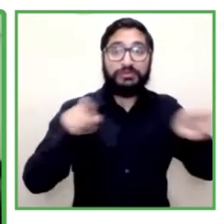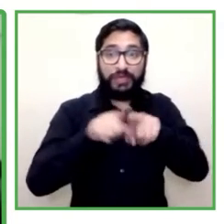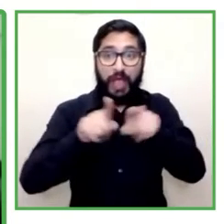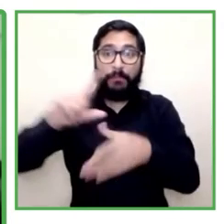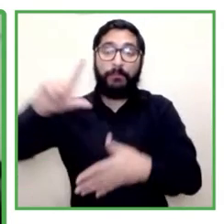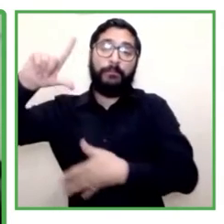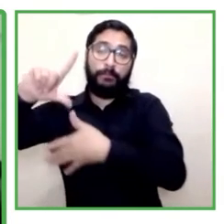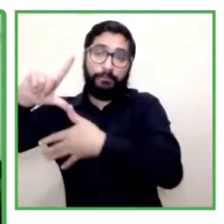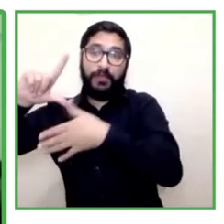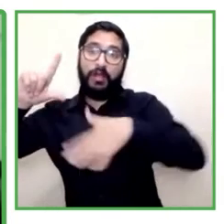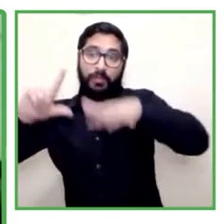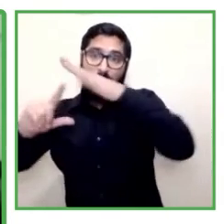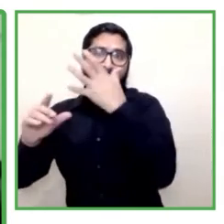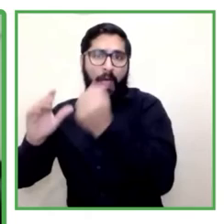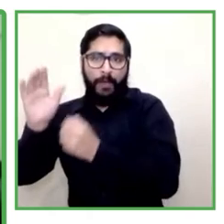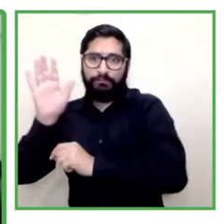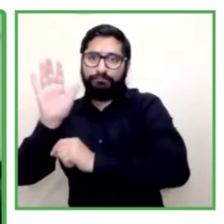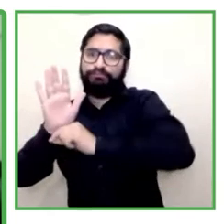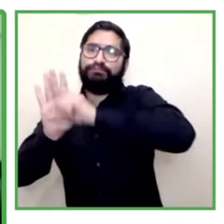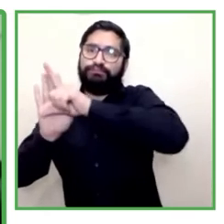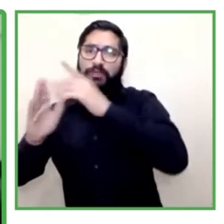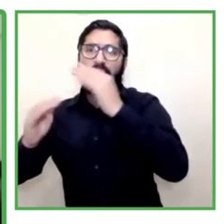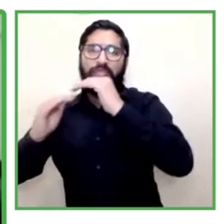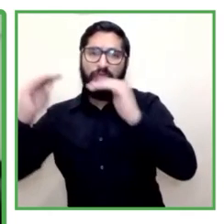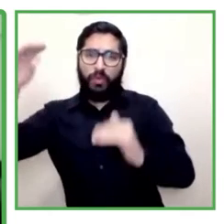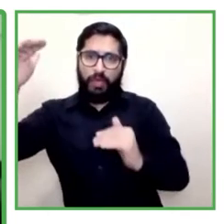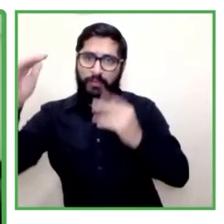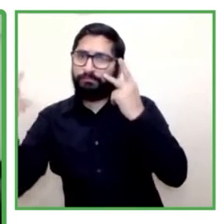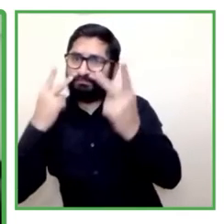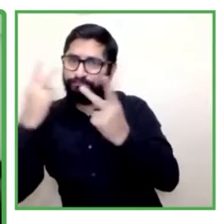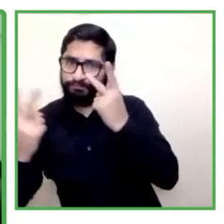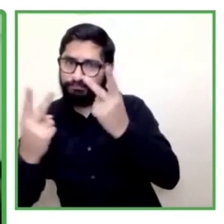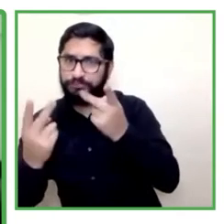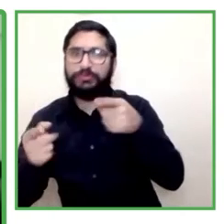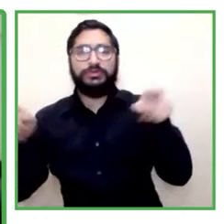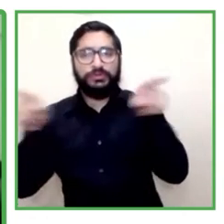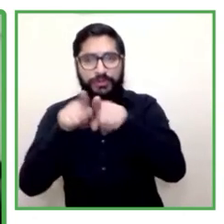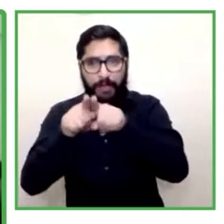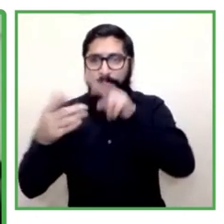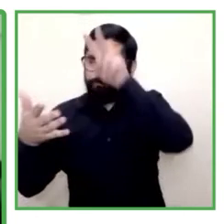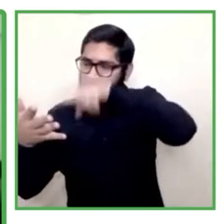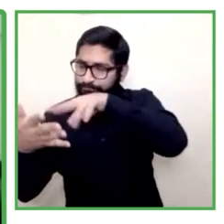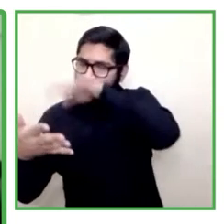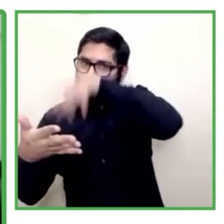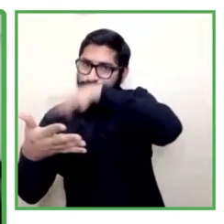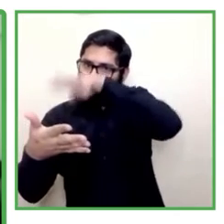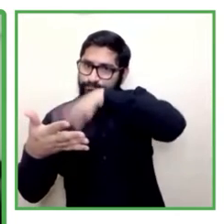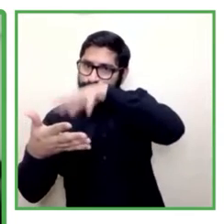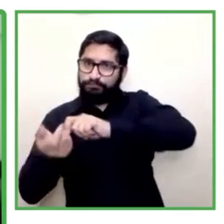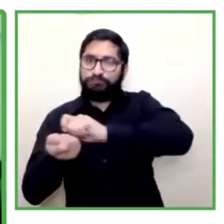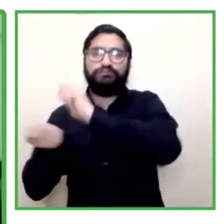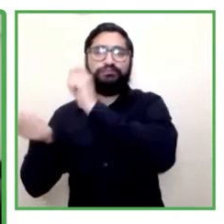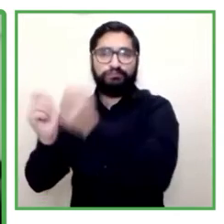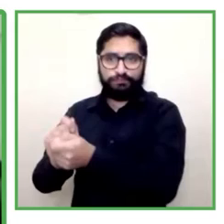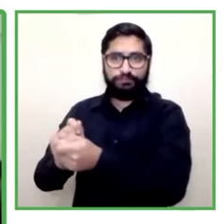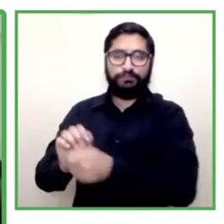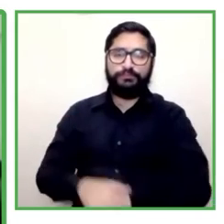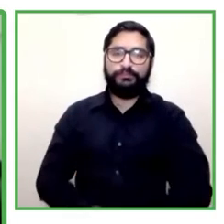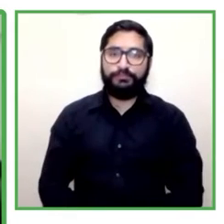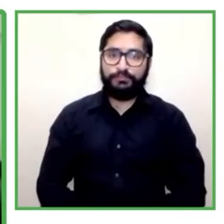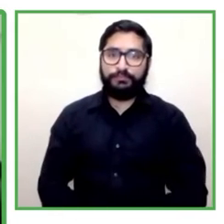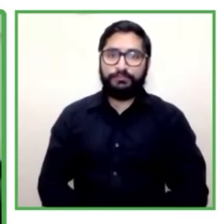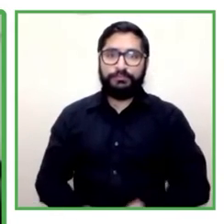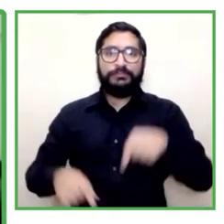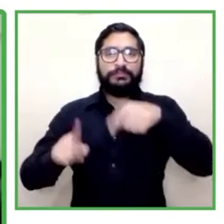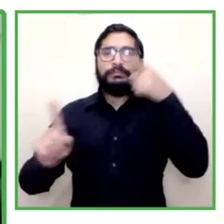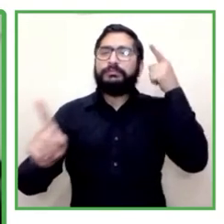el diseño de las políticas, a estimular la incorporación al empleo y a examinar las brechas digitales que incluyen el acceso al empleo